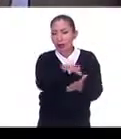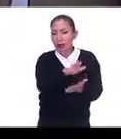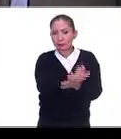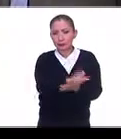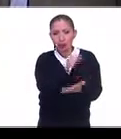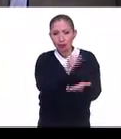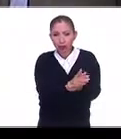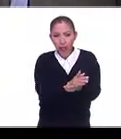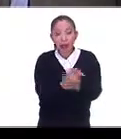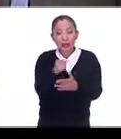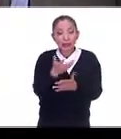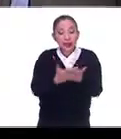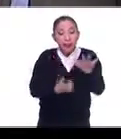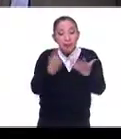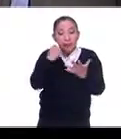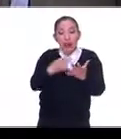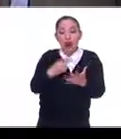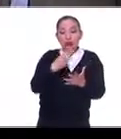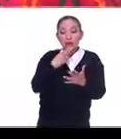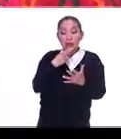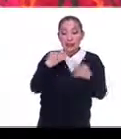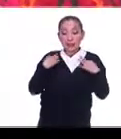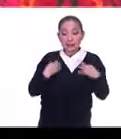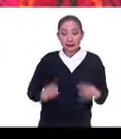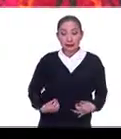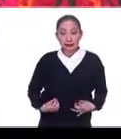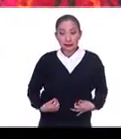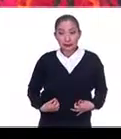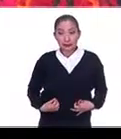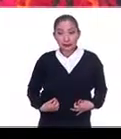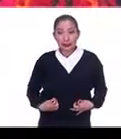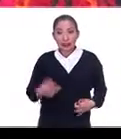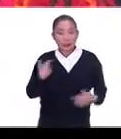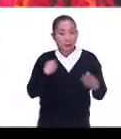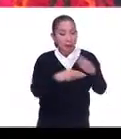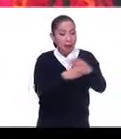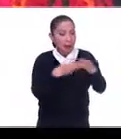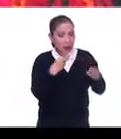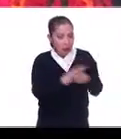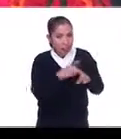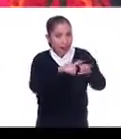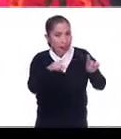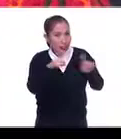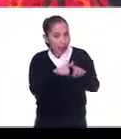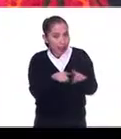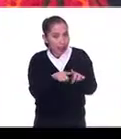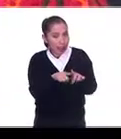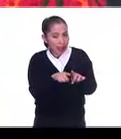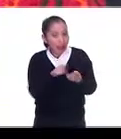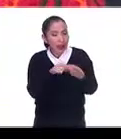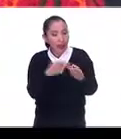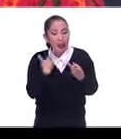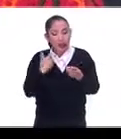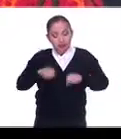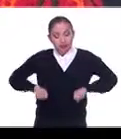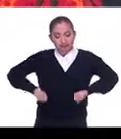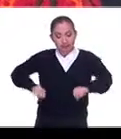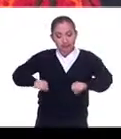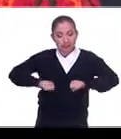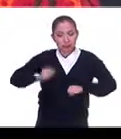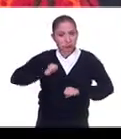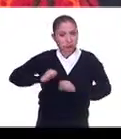quiere decir? Fue hecha para ser usada. La materia prima, el tipo de herramienta, que es